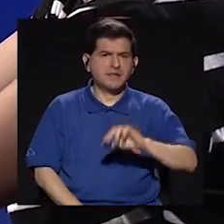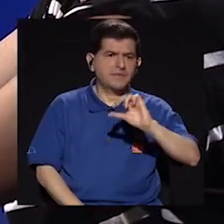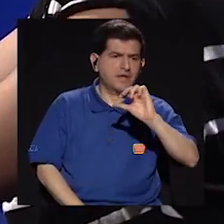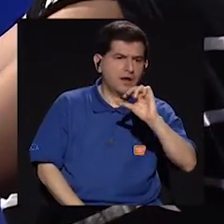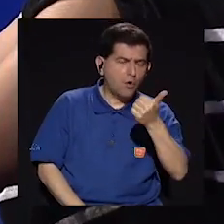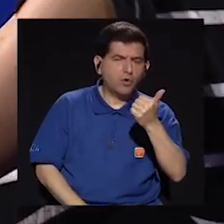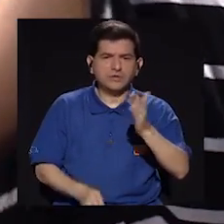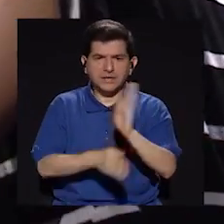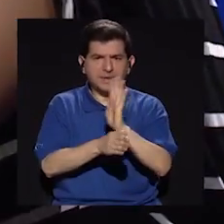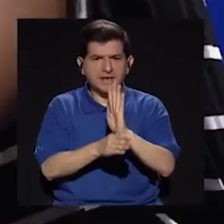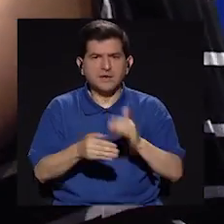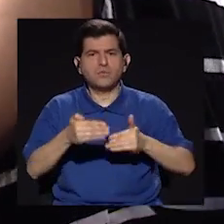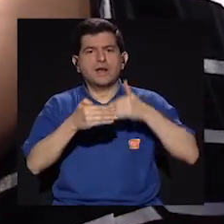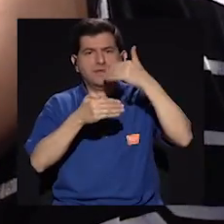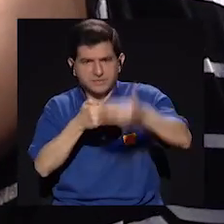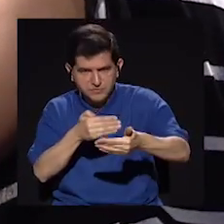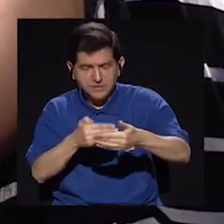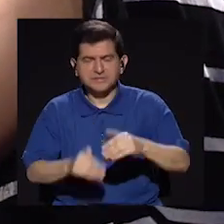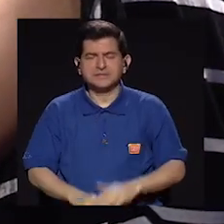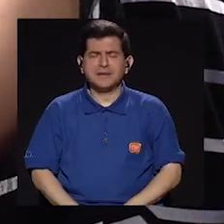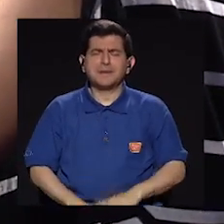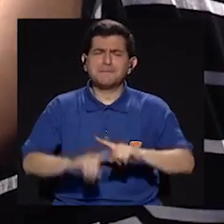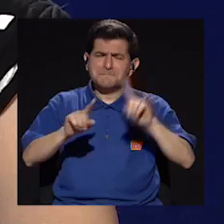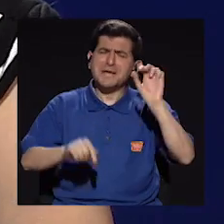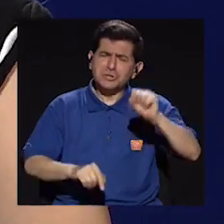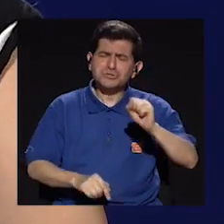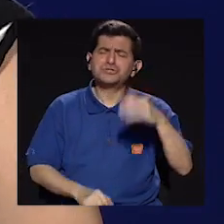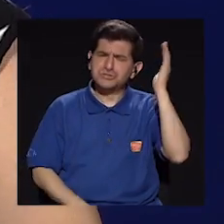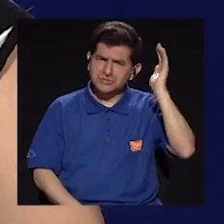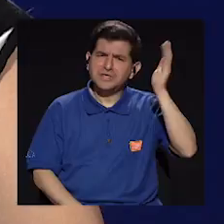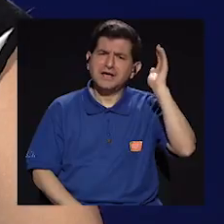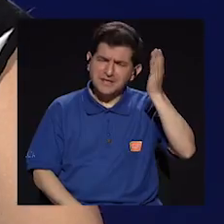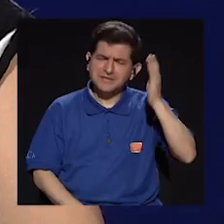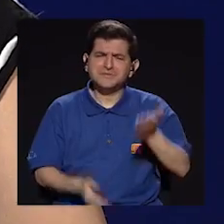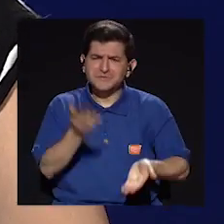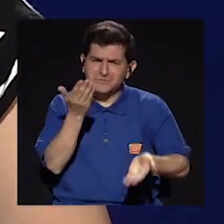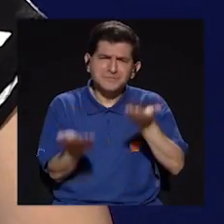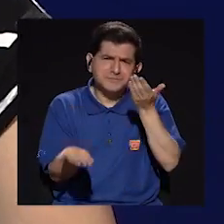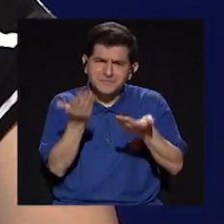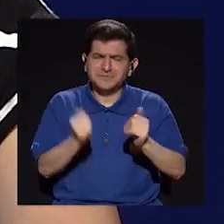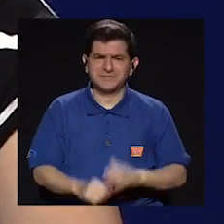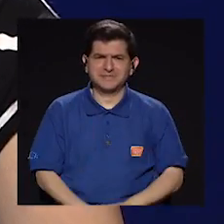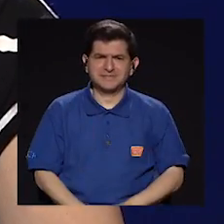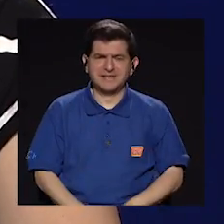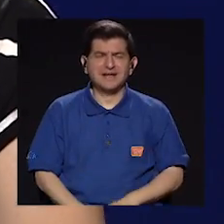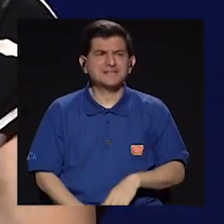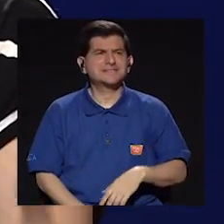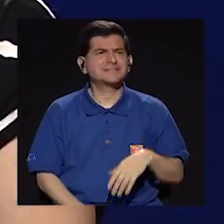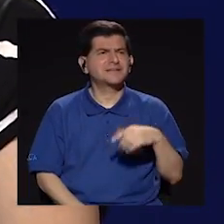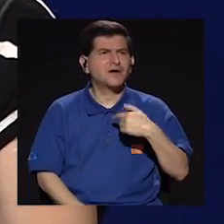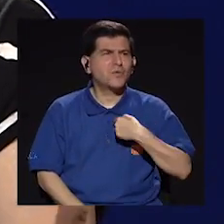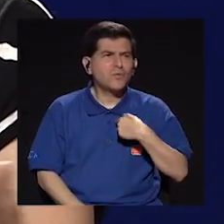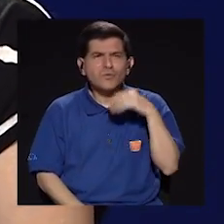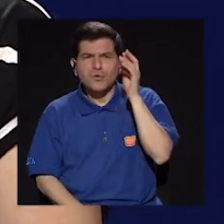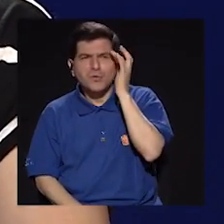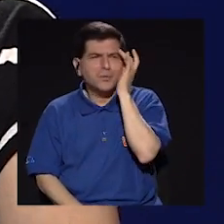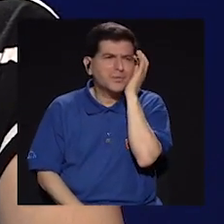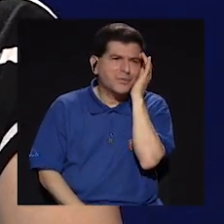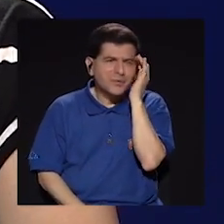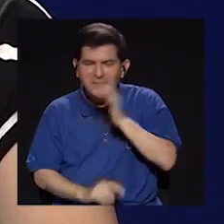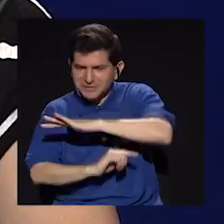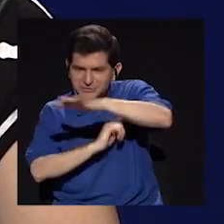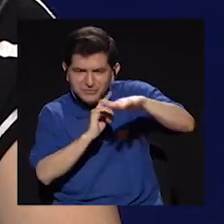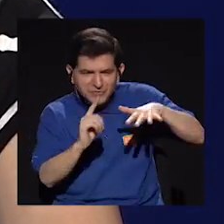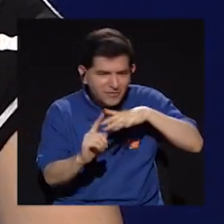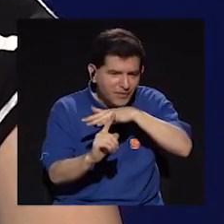claro. No, pero sí creo que tiene sentido eso a nivel discursivo, como que siempre las inquietudes que un poco te